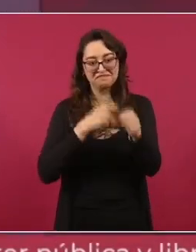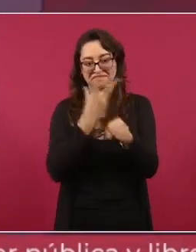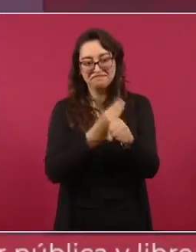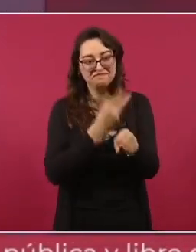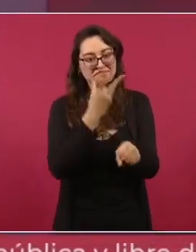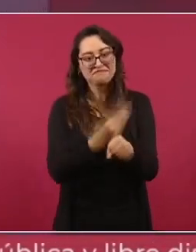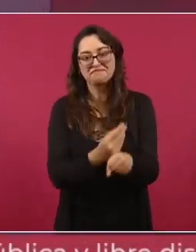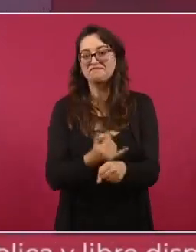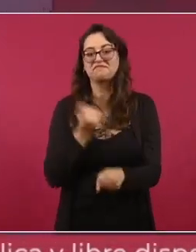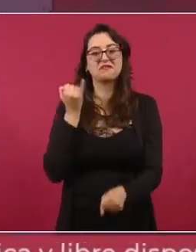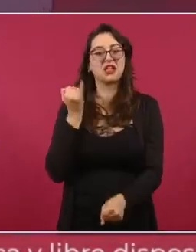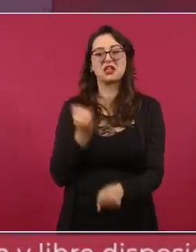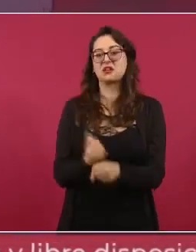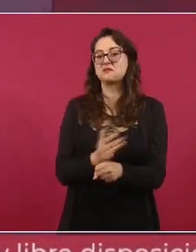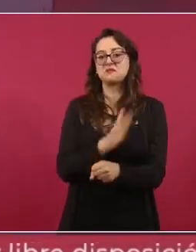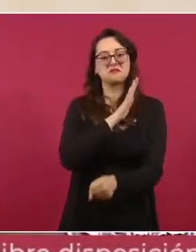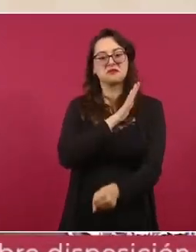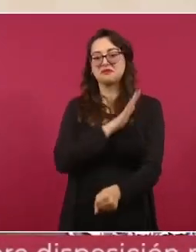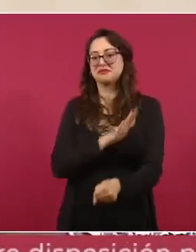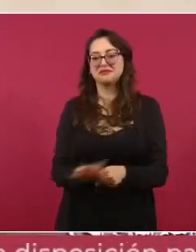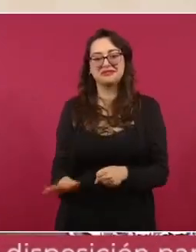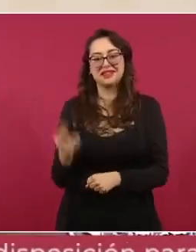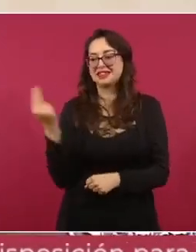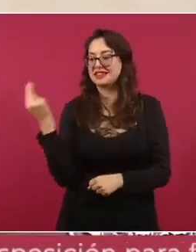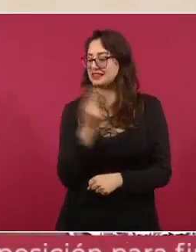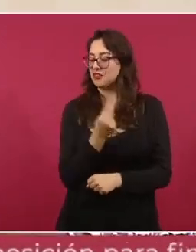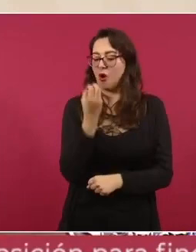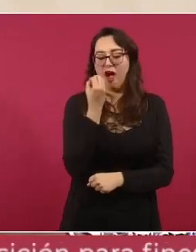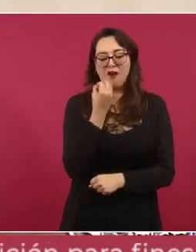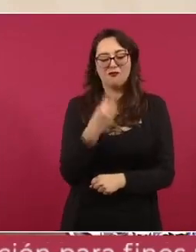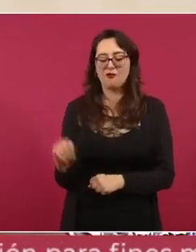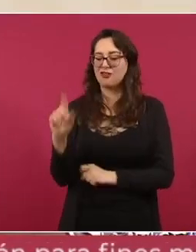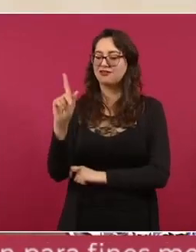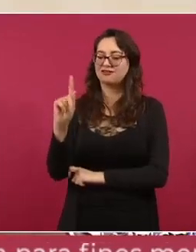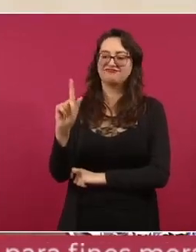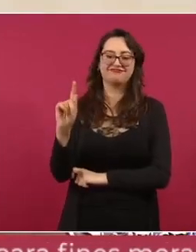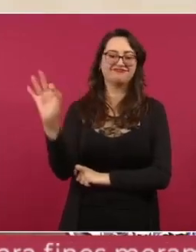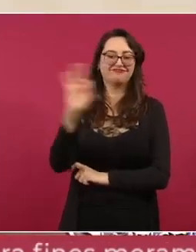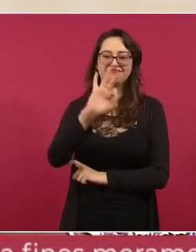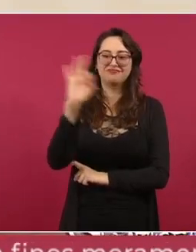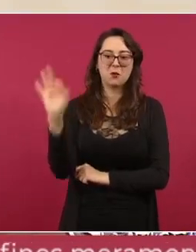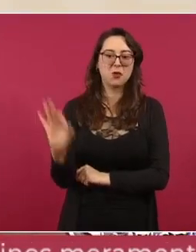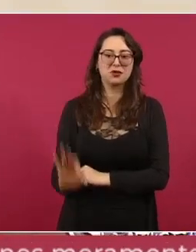se requieren dos terceras partes de los votos.